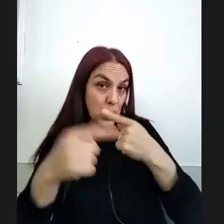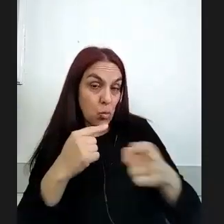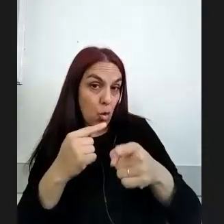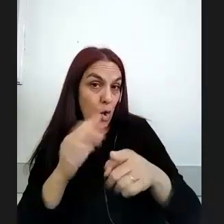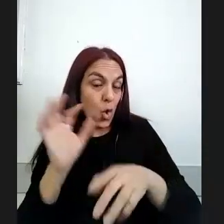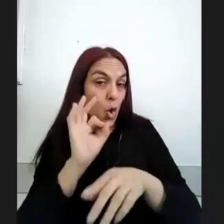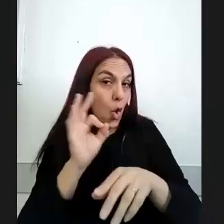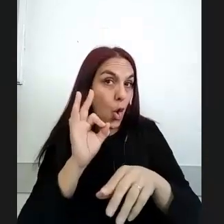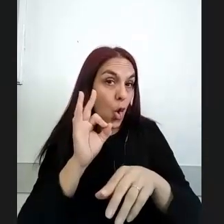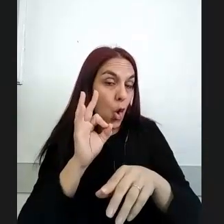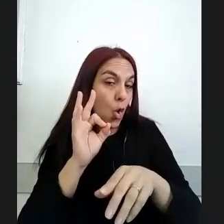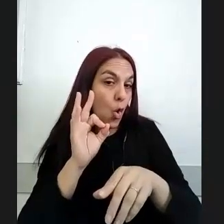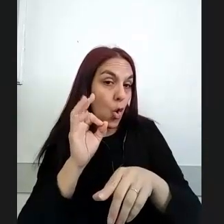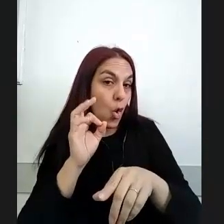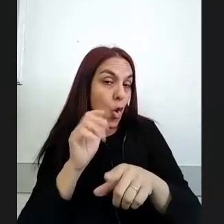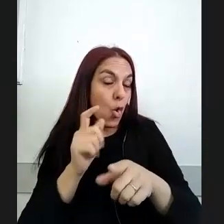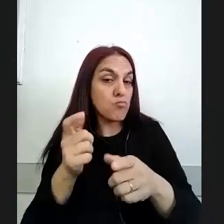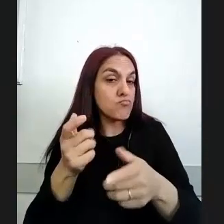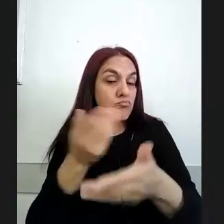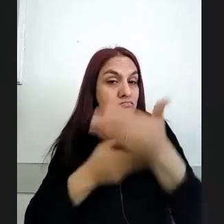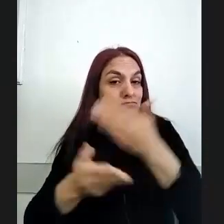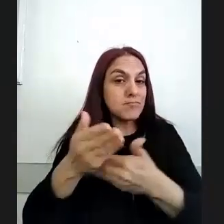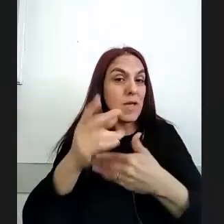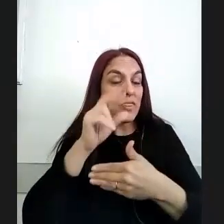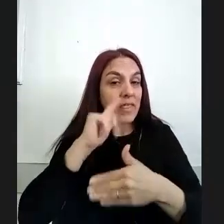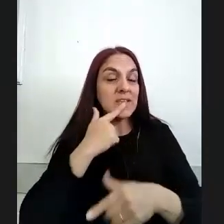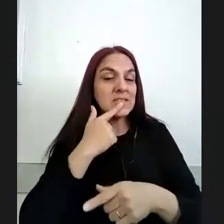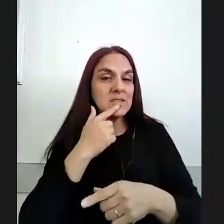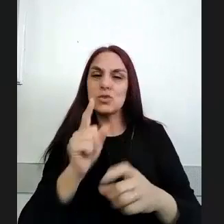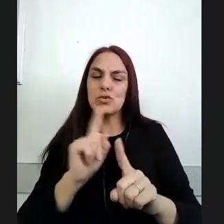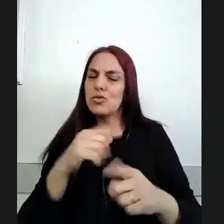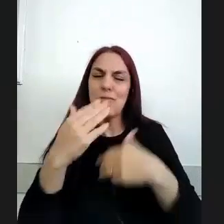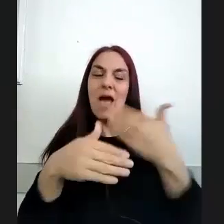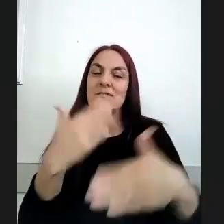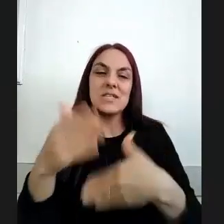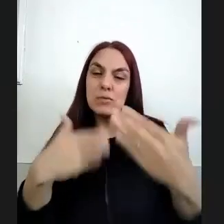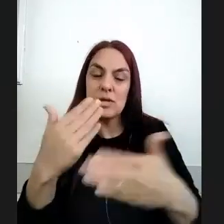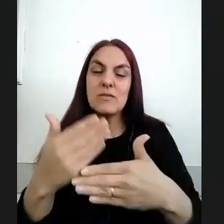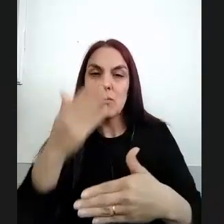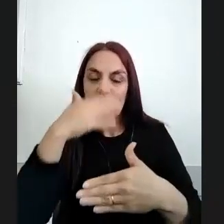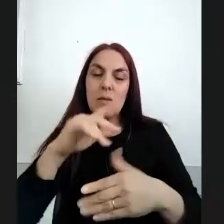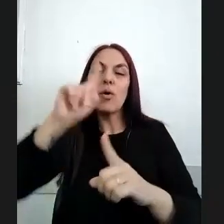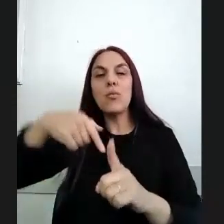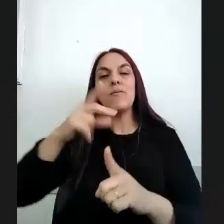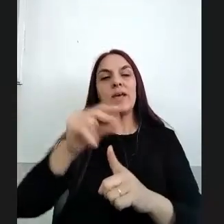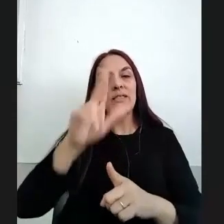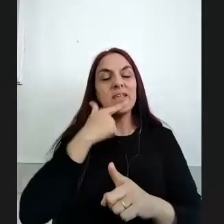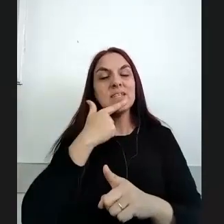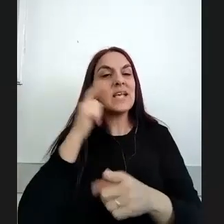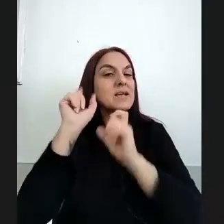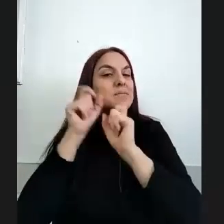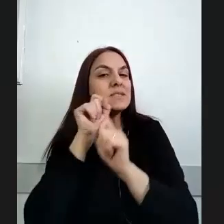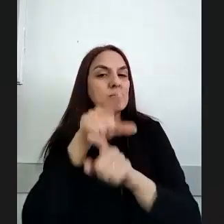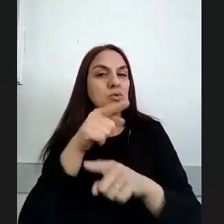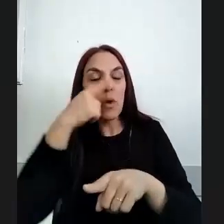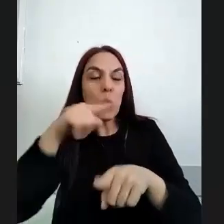hacemos un intercambio con con Riz continúo me parece que avanzamos sobre eso y luego volvemos con Riz y las experiencias porque es el último